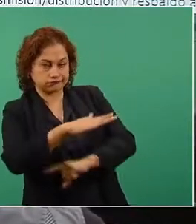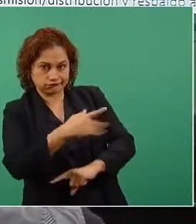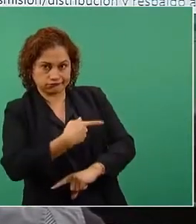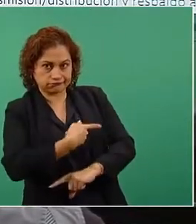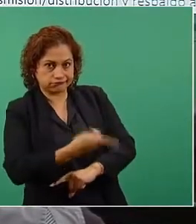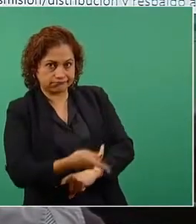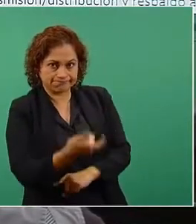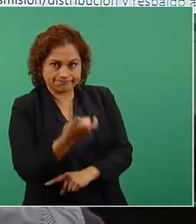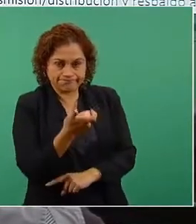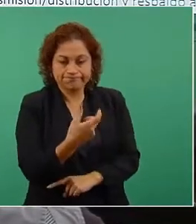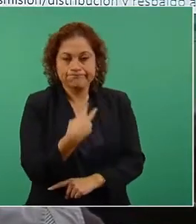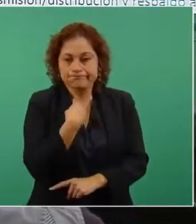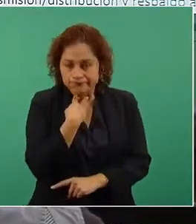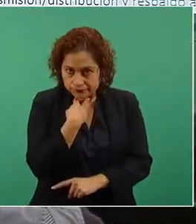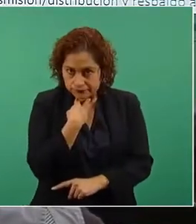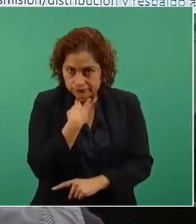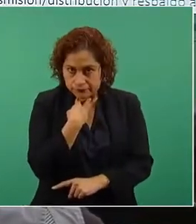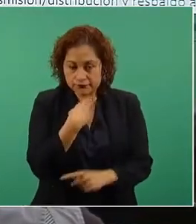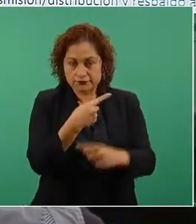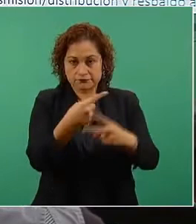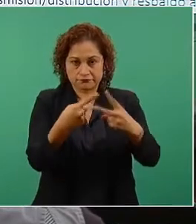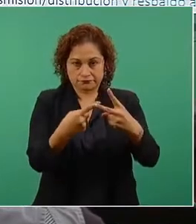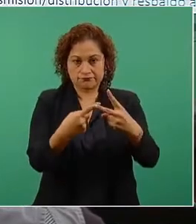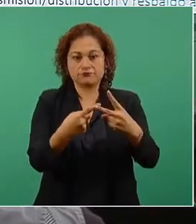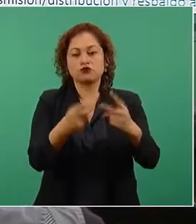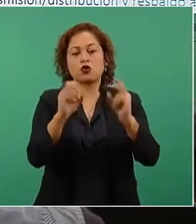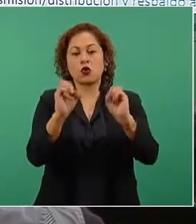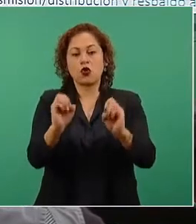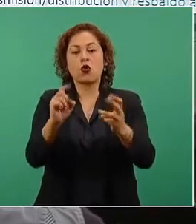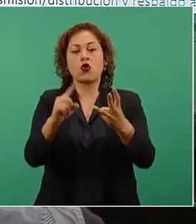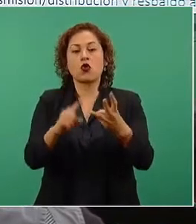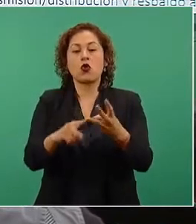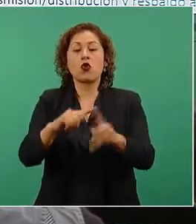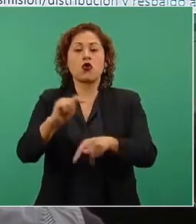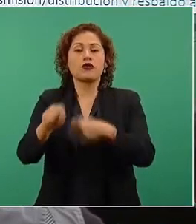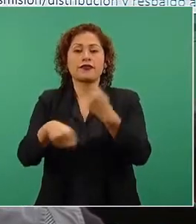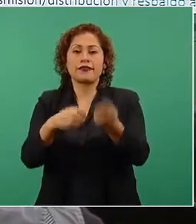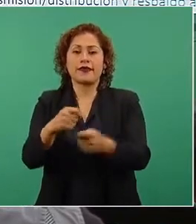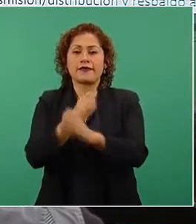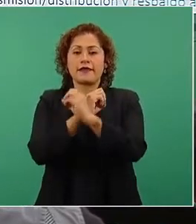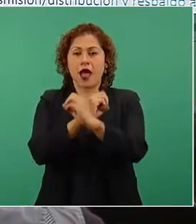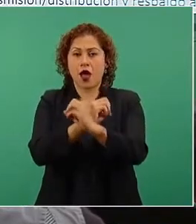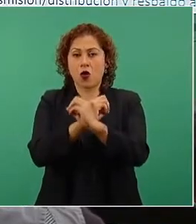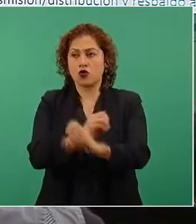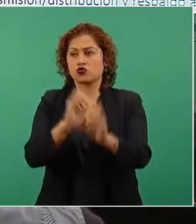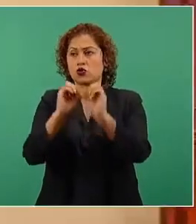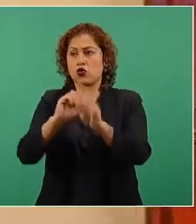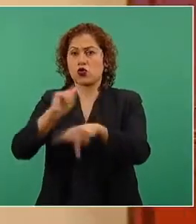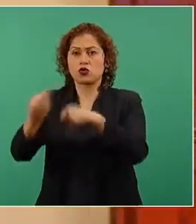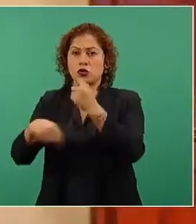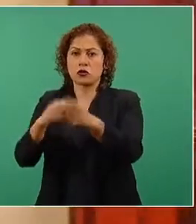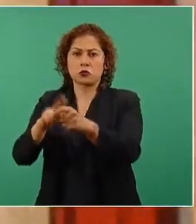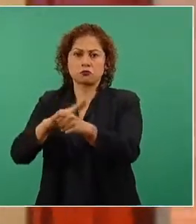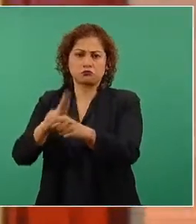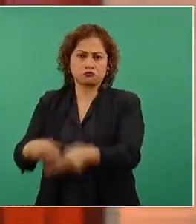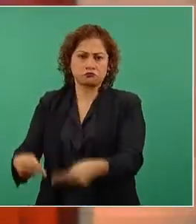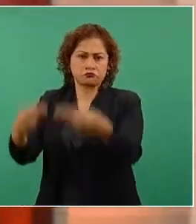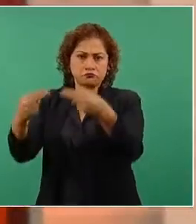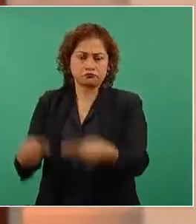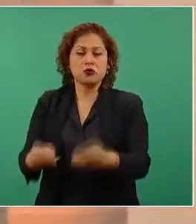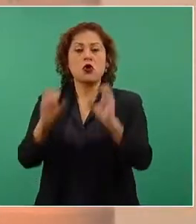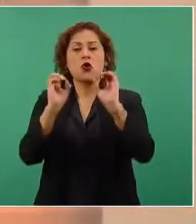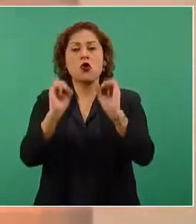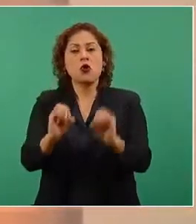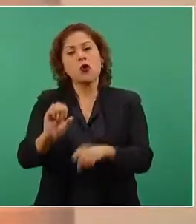con pocos recursos o escasos recursos, una tienda de loxo, una tienda de abarrotes, una tienda de las que llaman